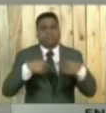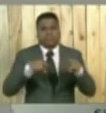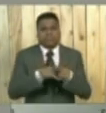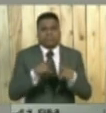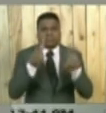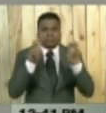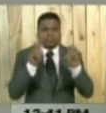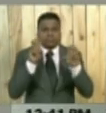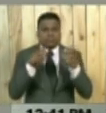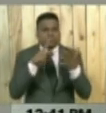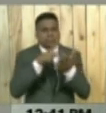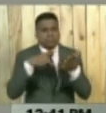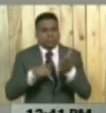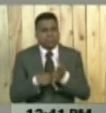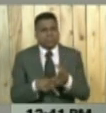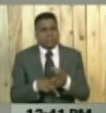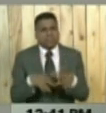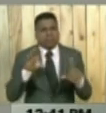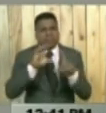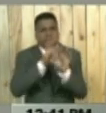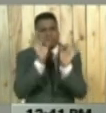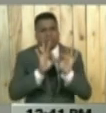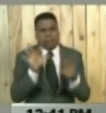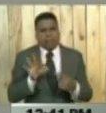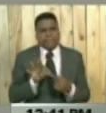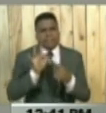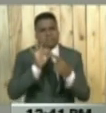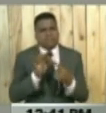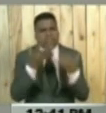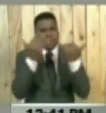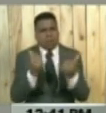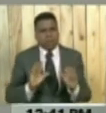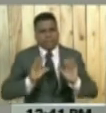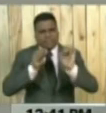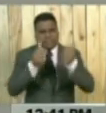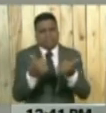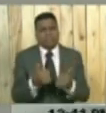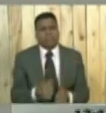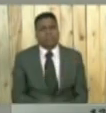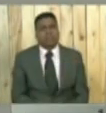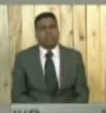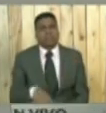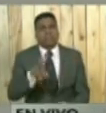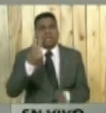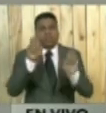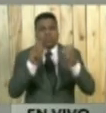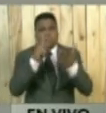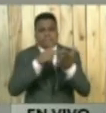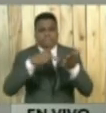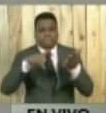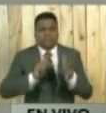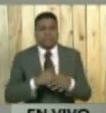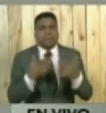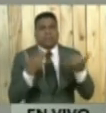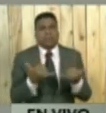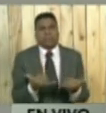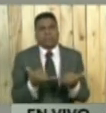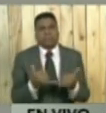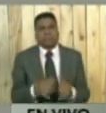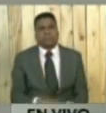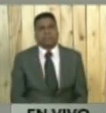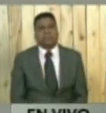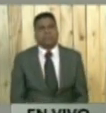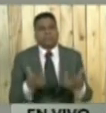fase de carácter especial. Es por eso que hoy hemos iniciado esta nueva fase de las operaciones de liberación del pueblo